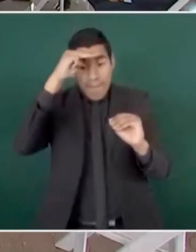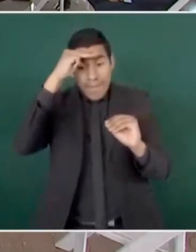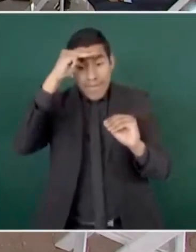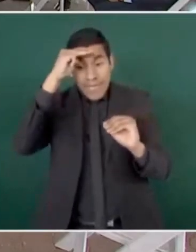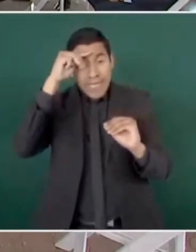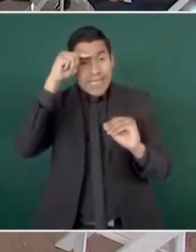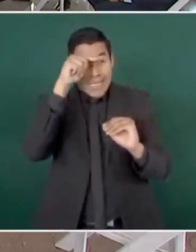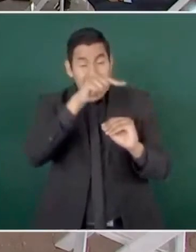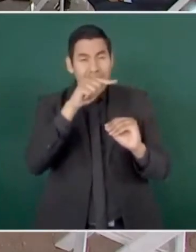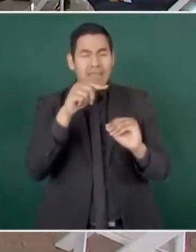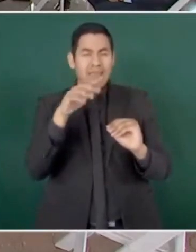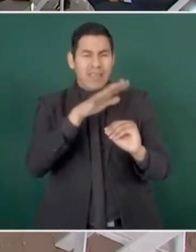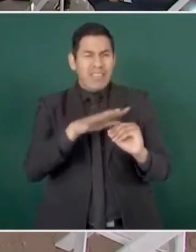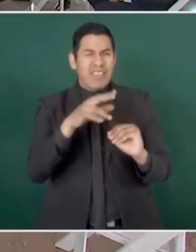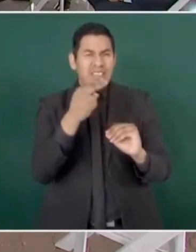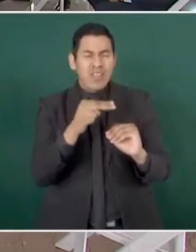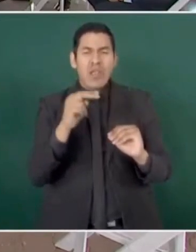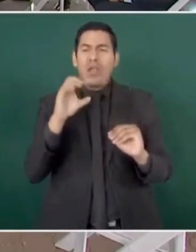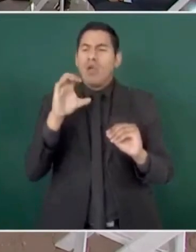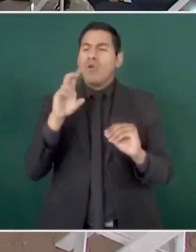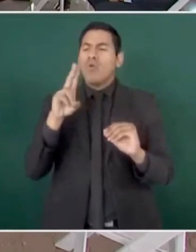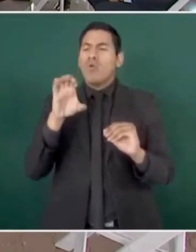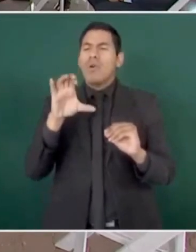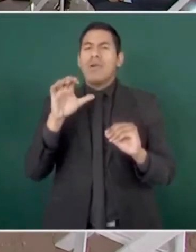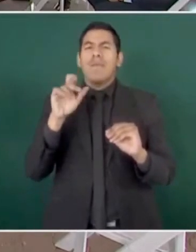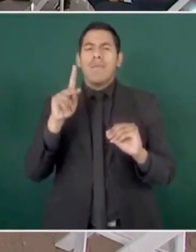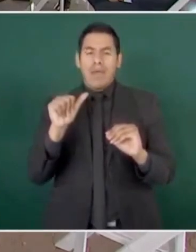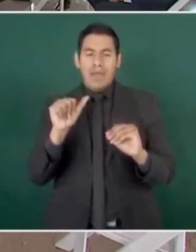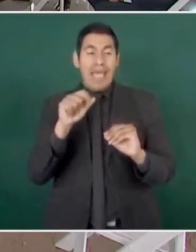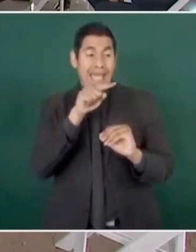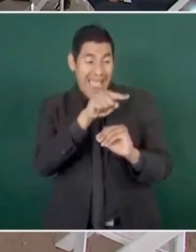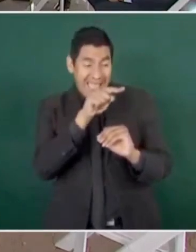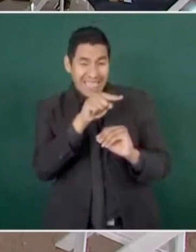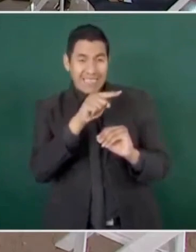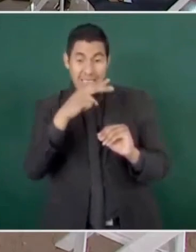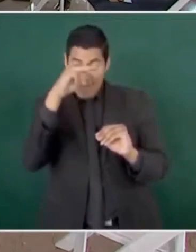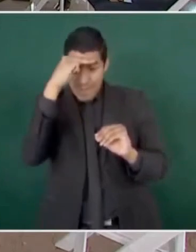que se llama Cucapá, ya en Mexicali.